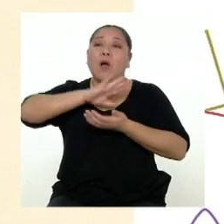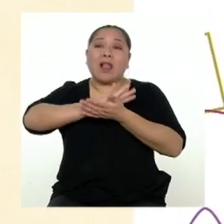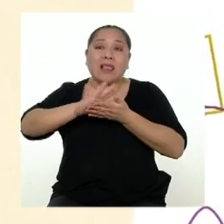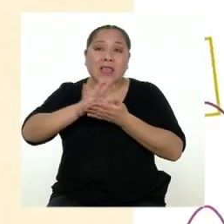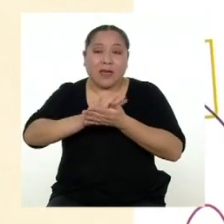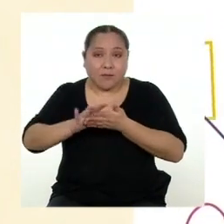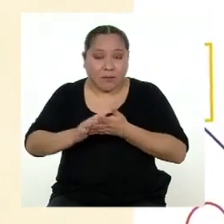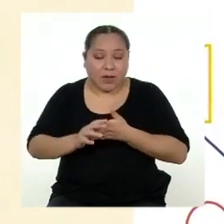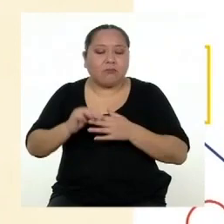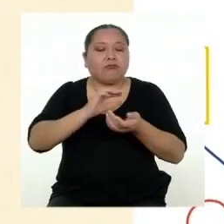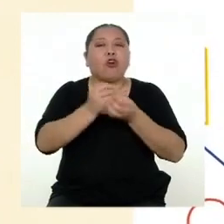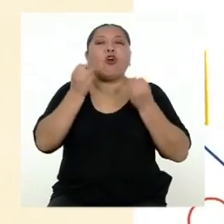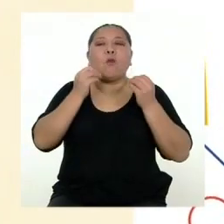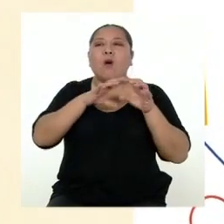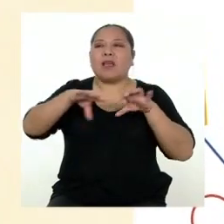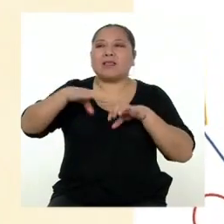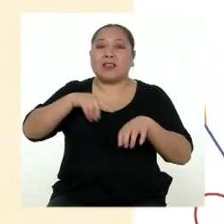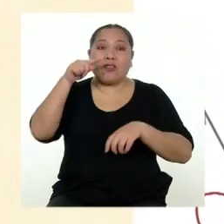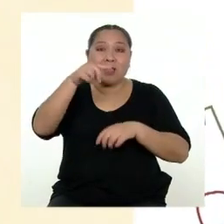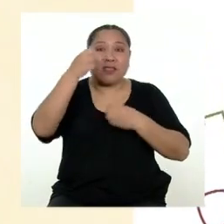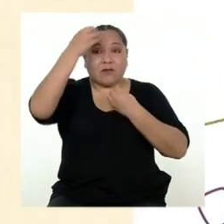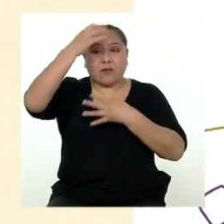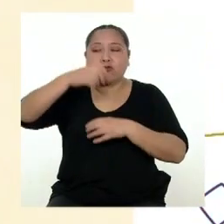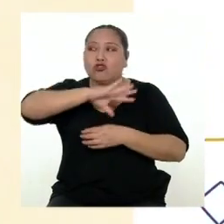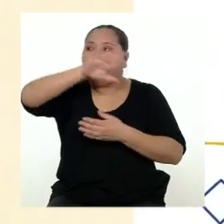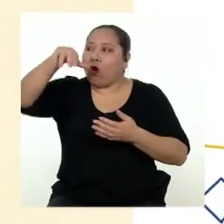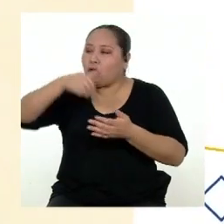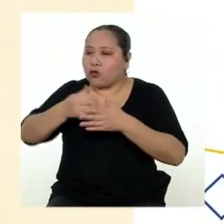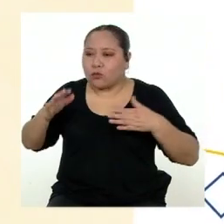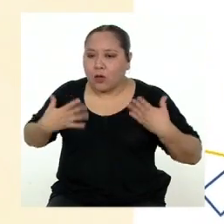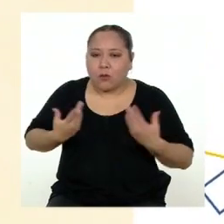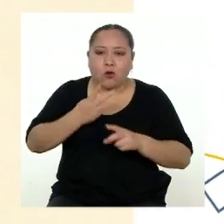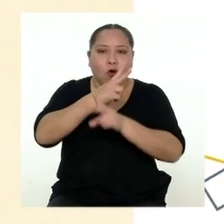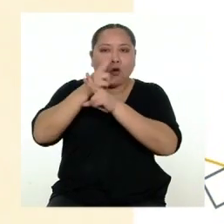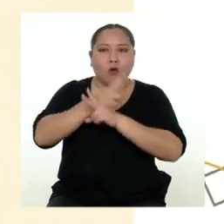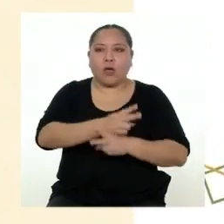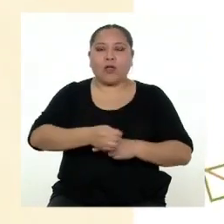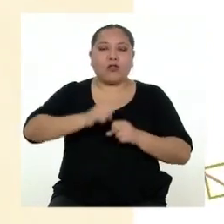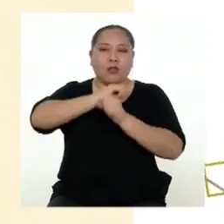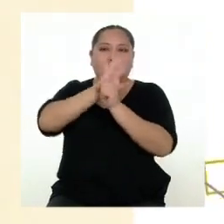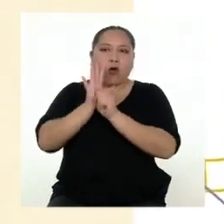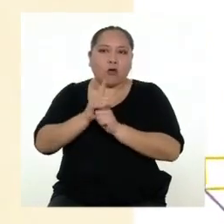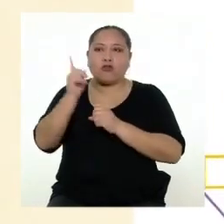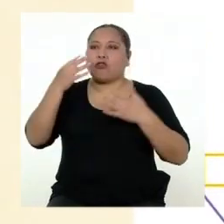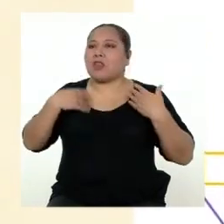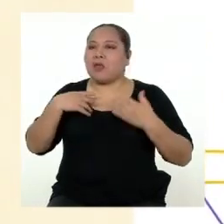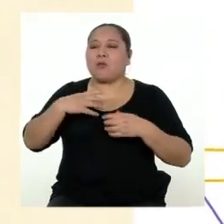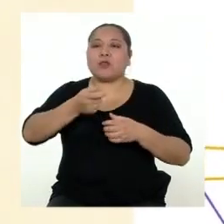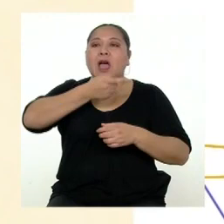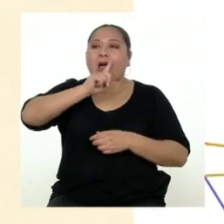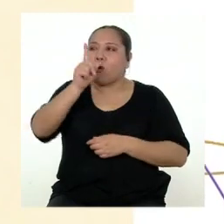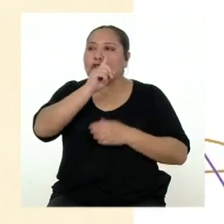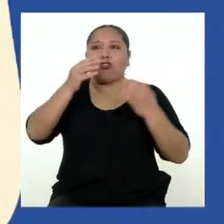tips, vemos que todos podemos cuidarnos del COVID-19 a pesar de no contar con agua y jabón. ¡Qué genial!